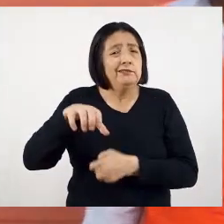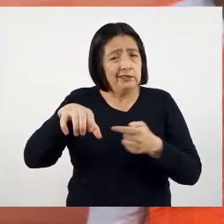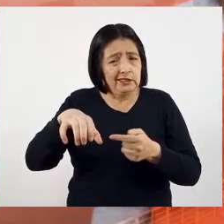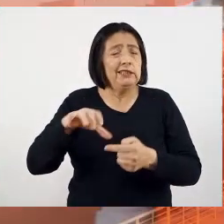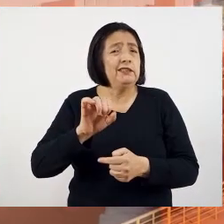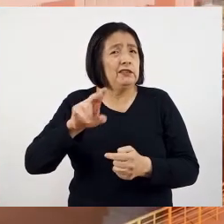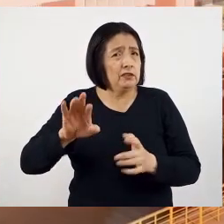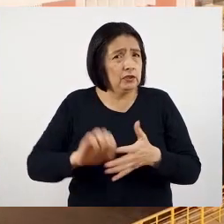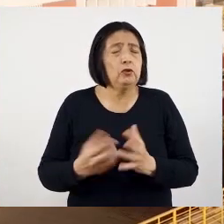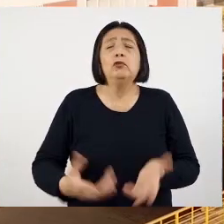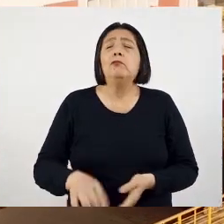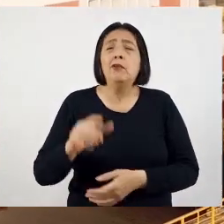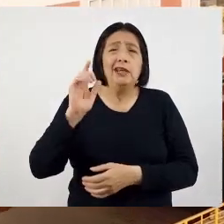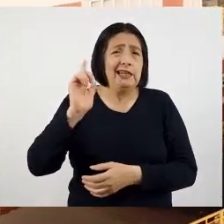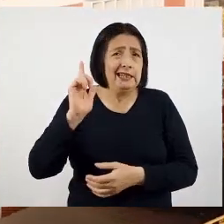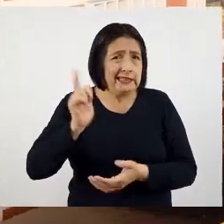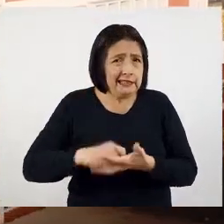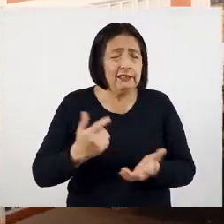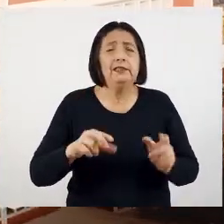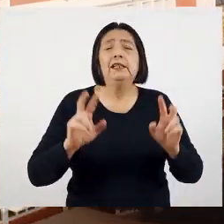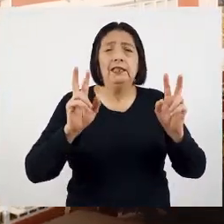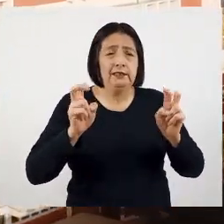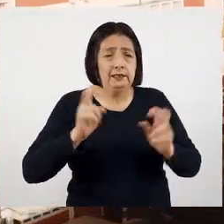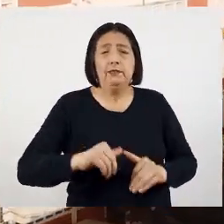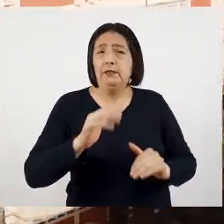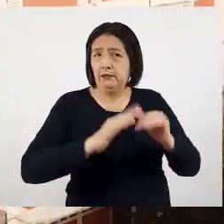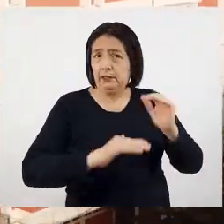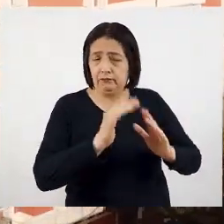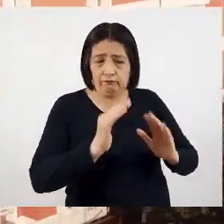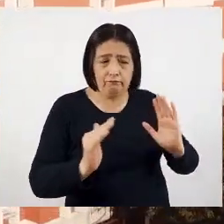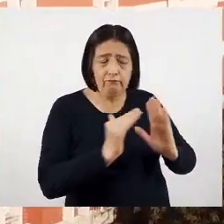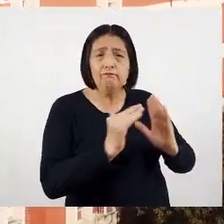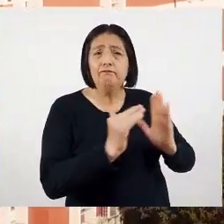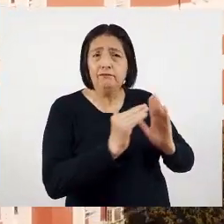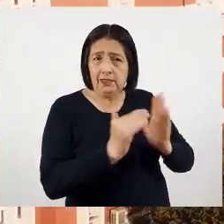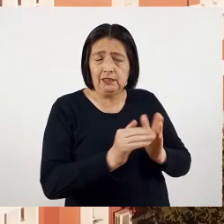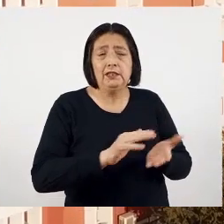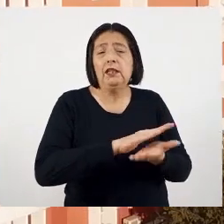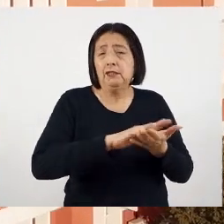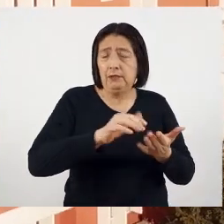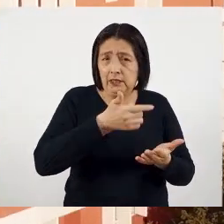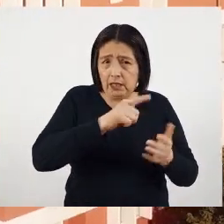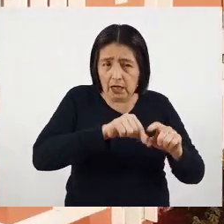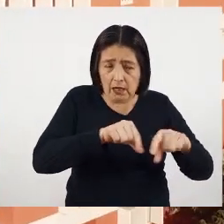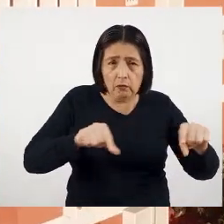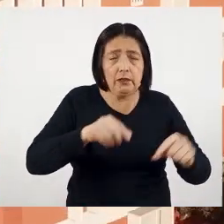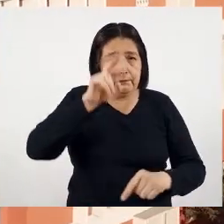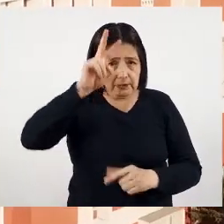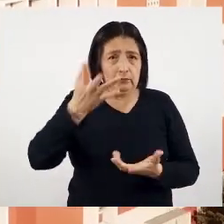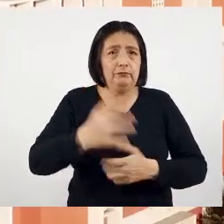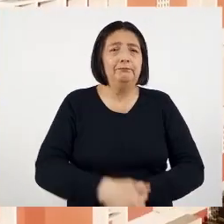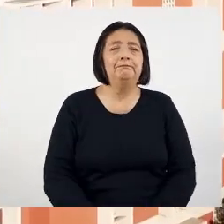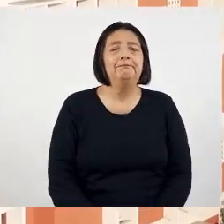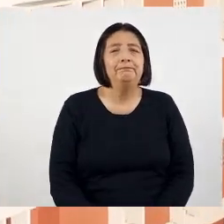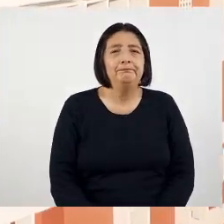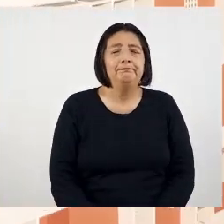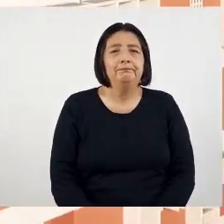como una institución líder en el sector de vivienda, construcción y saneamiento del Perú.